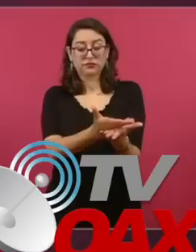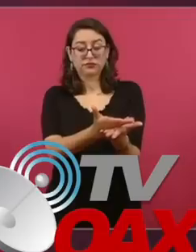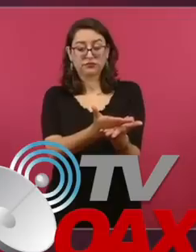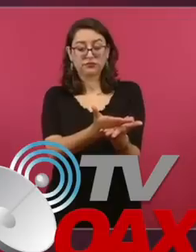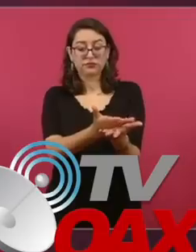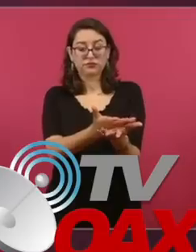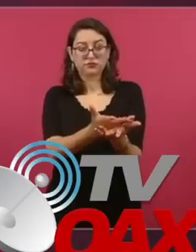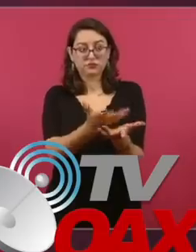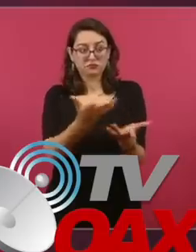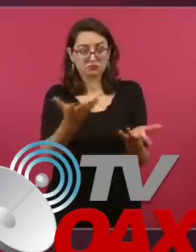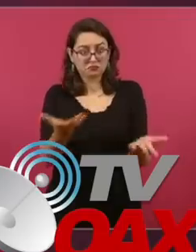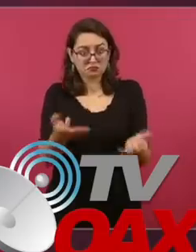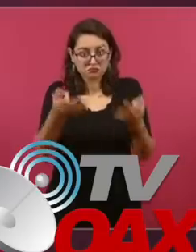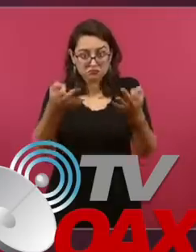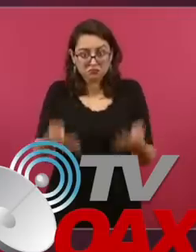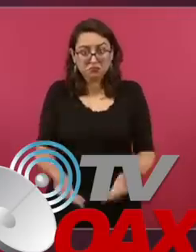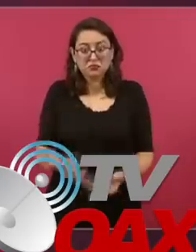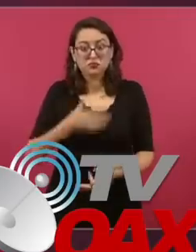Indecorosa